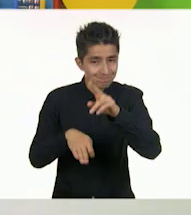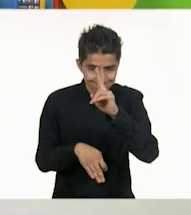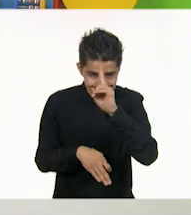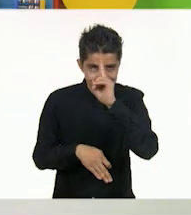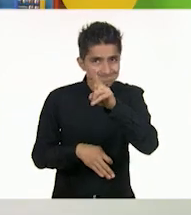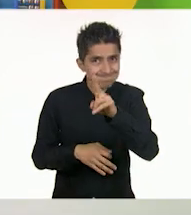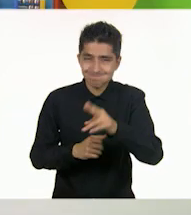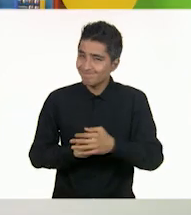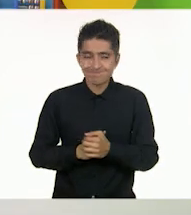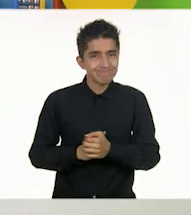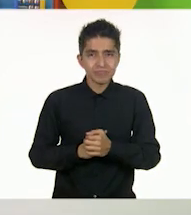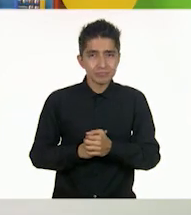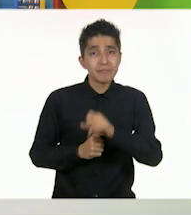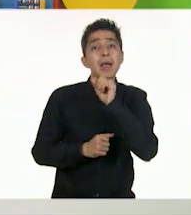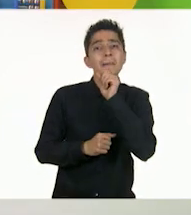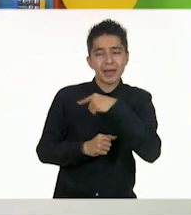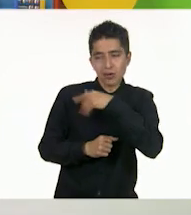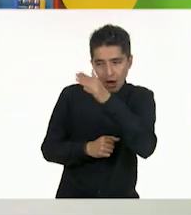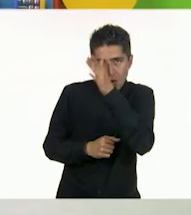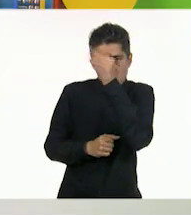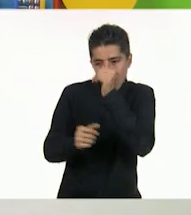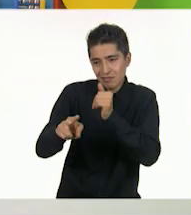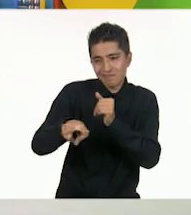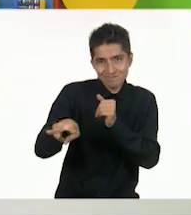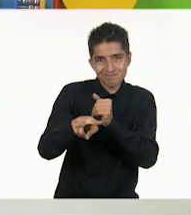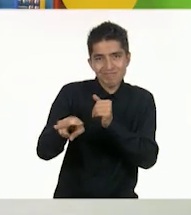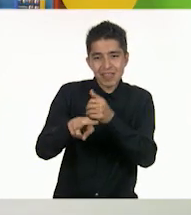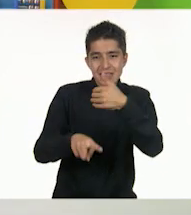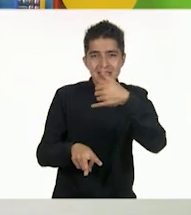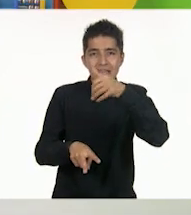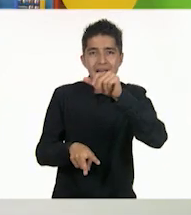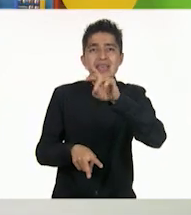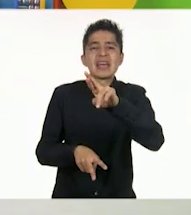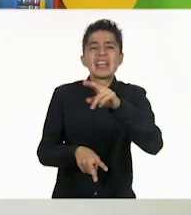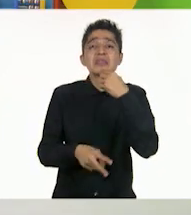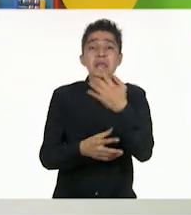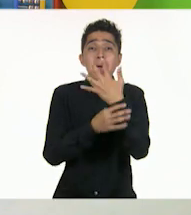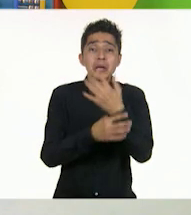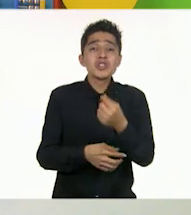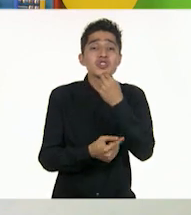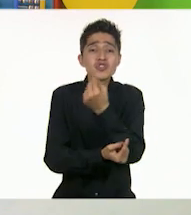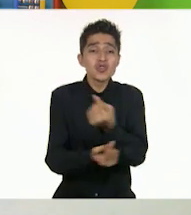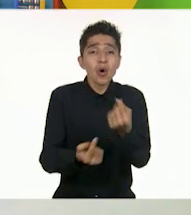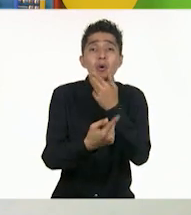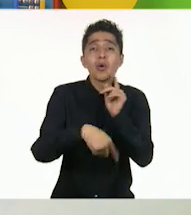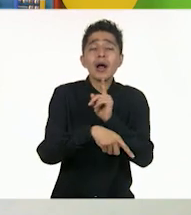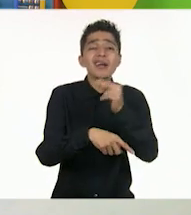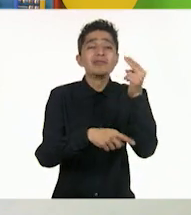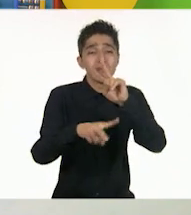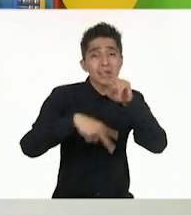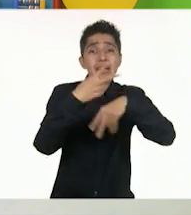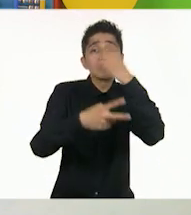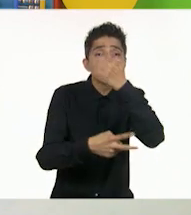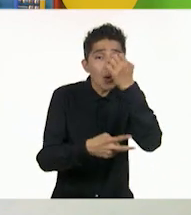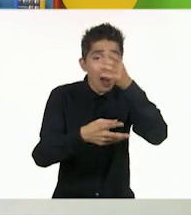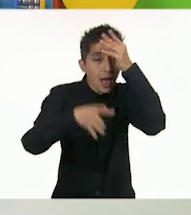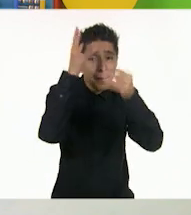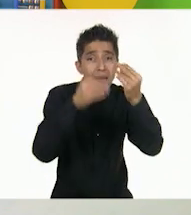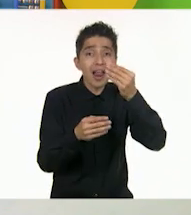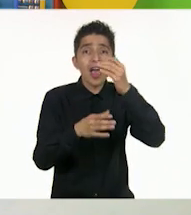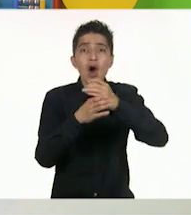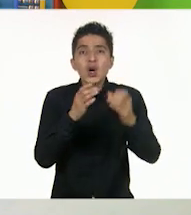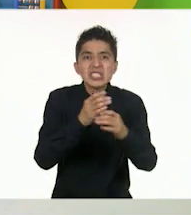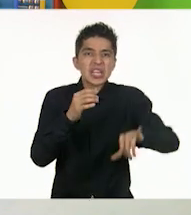Sí, también estoy de acuerdo con ellos. Con Jair cuando dice que los niños tienen que ir a la escuela y aprender cosas interesantes.